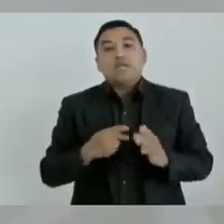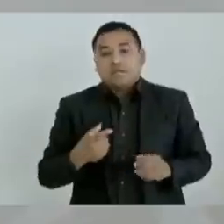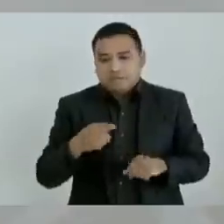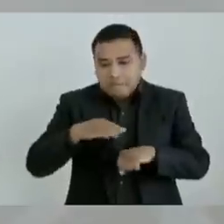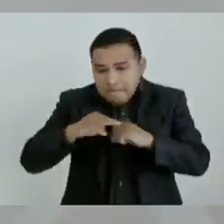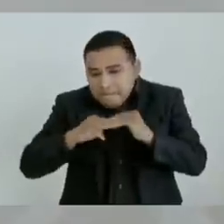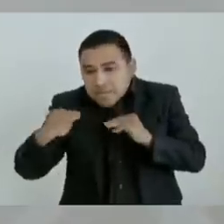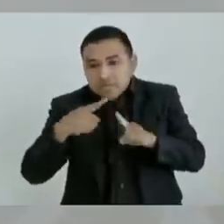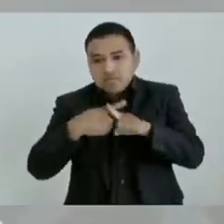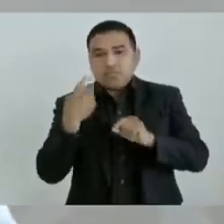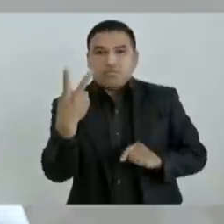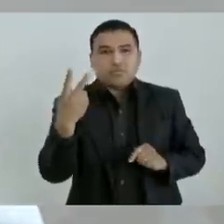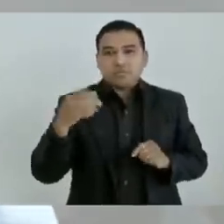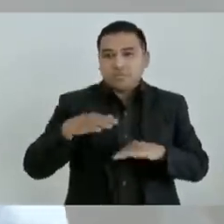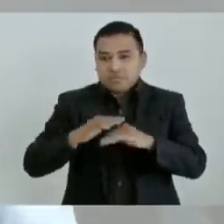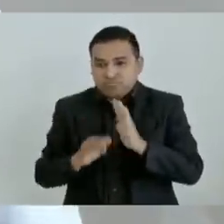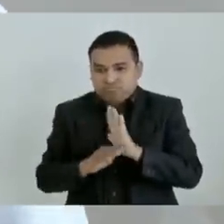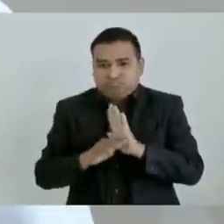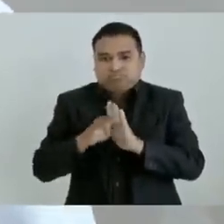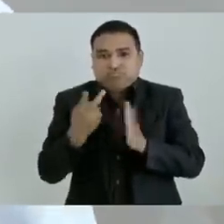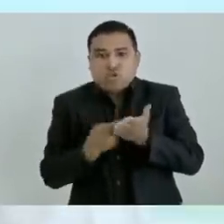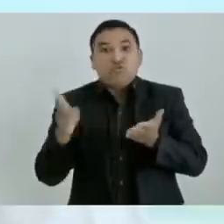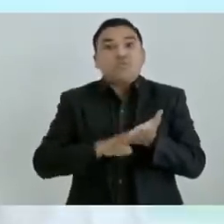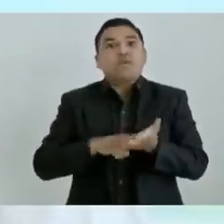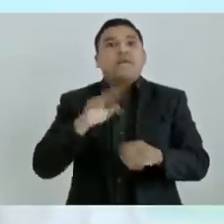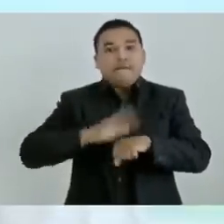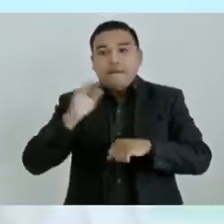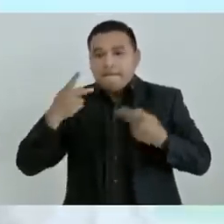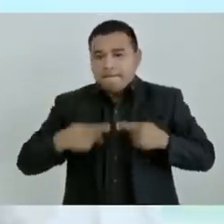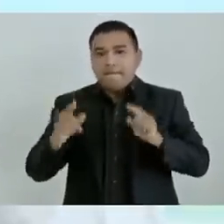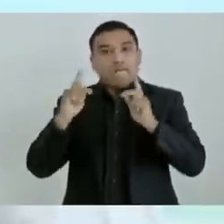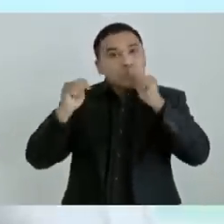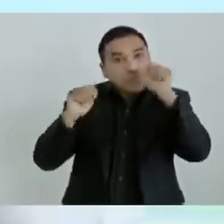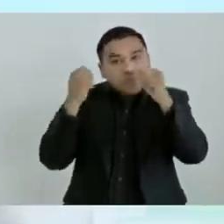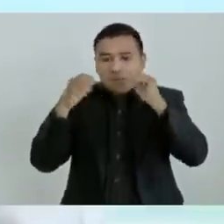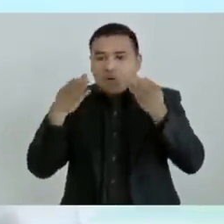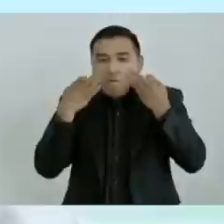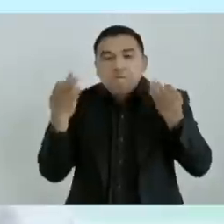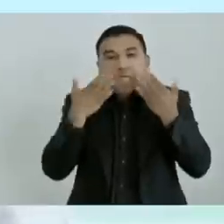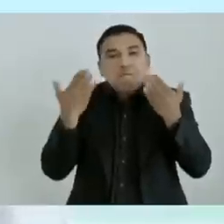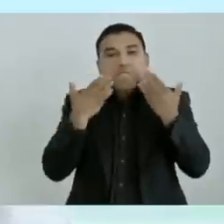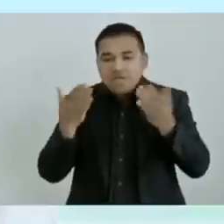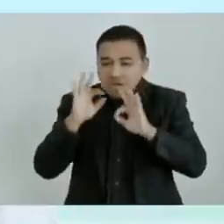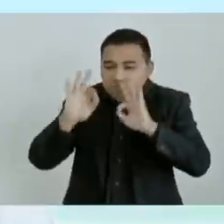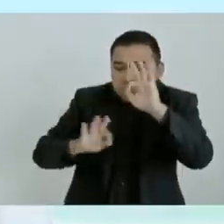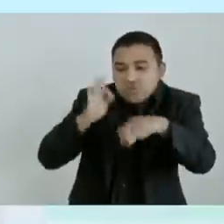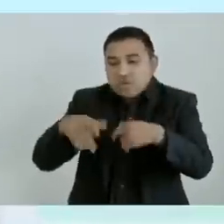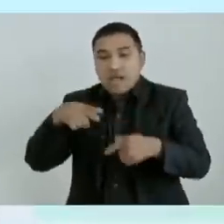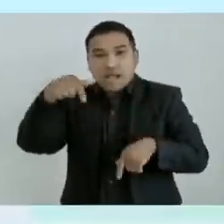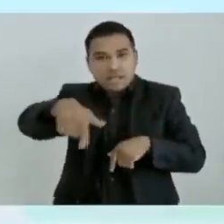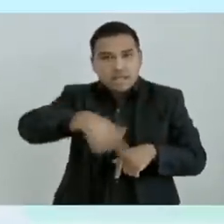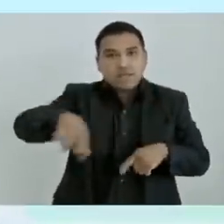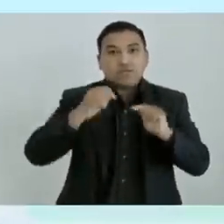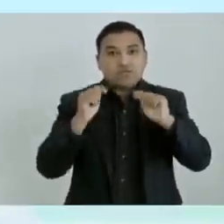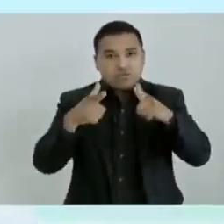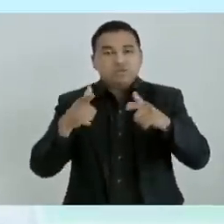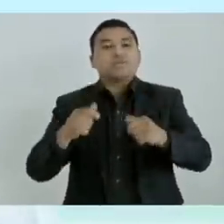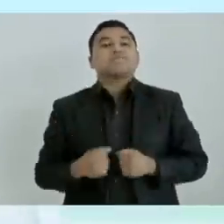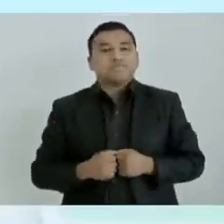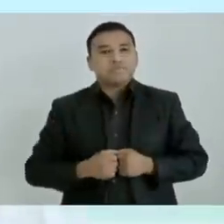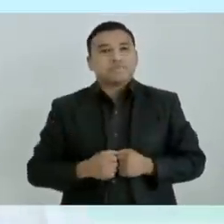duplica la posibilidad de atención al turismo aquí en Tuxla Gutiérrez.